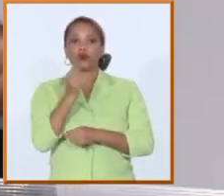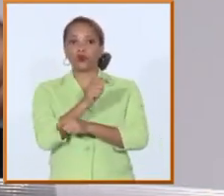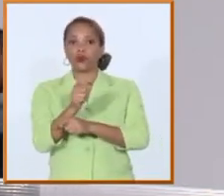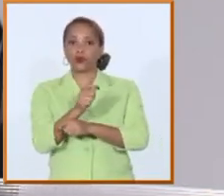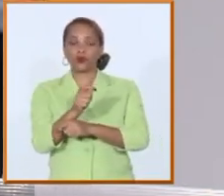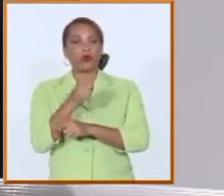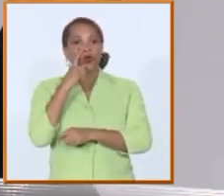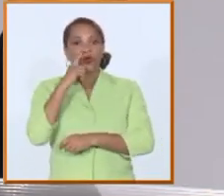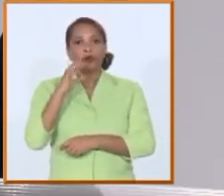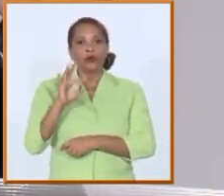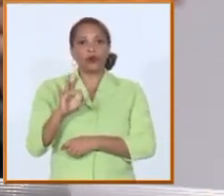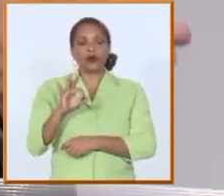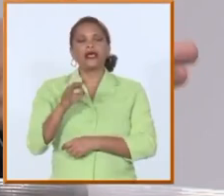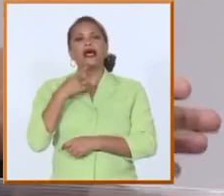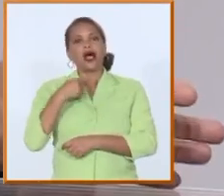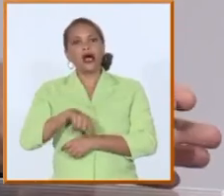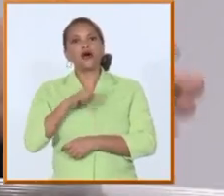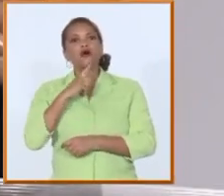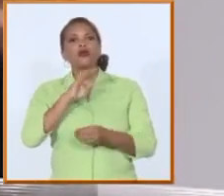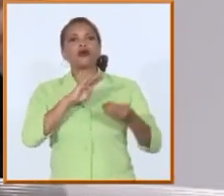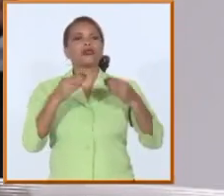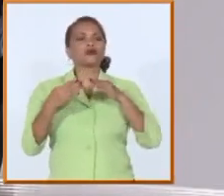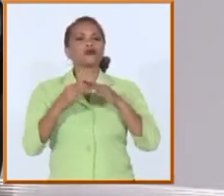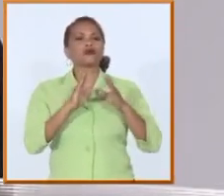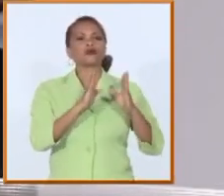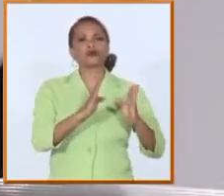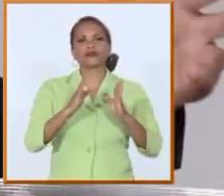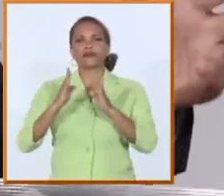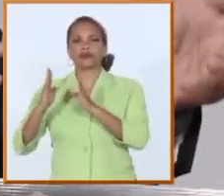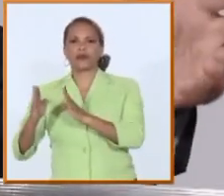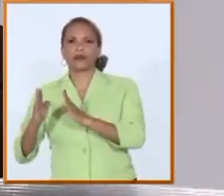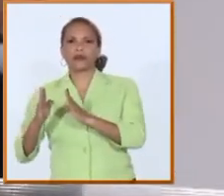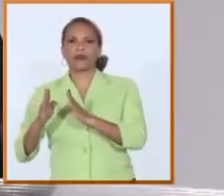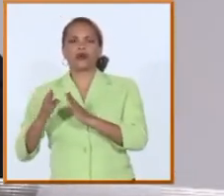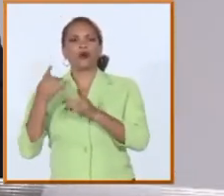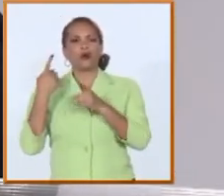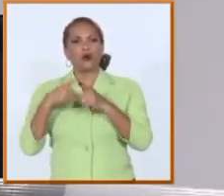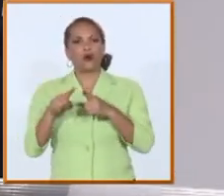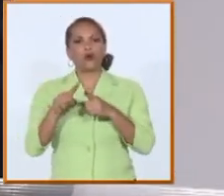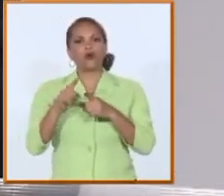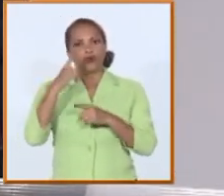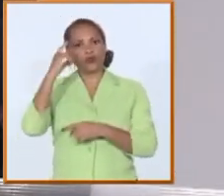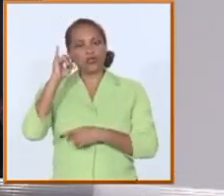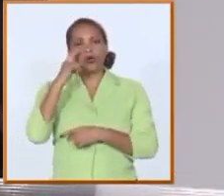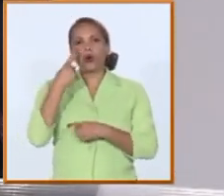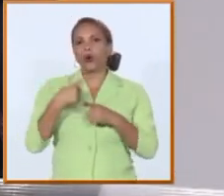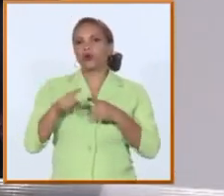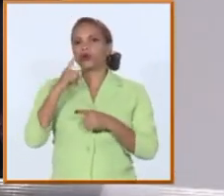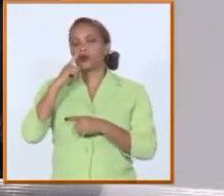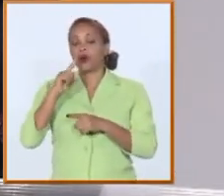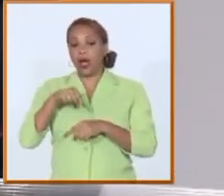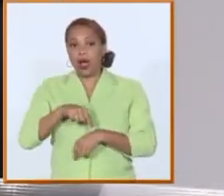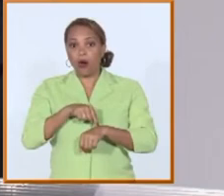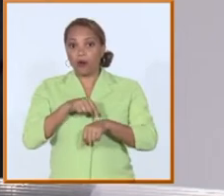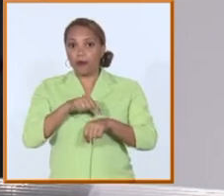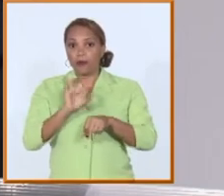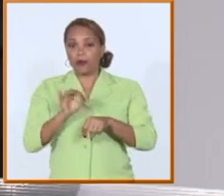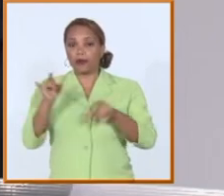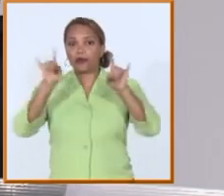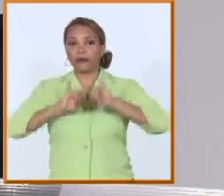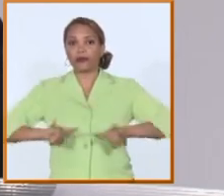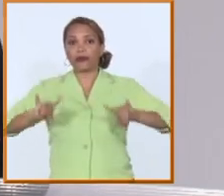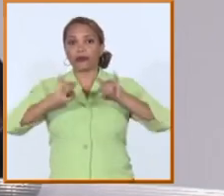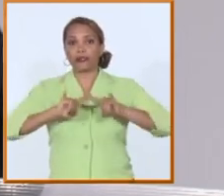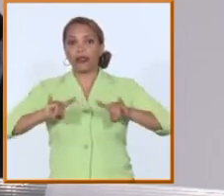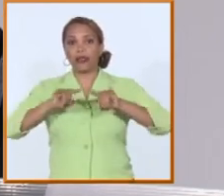discutiendo ahora la mayoría que conducen a esa situación y otros que no ahora mismo en todas las universidades de la educación superior